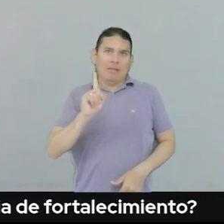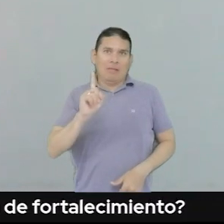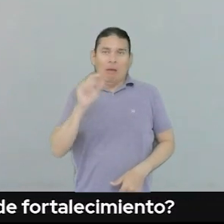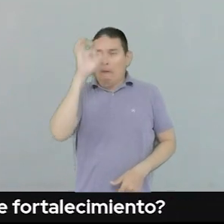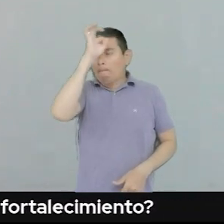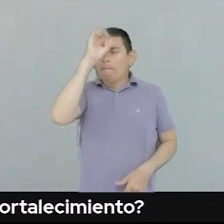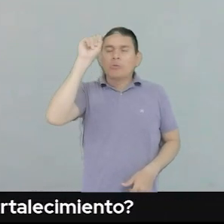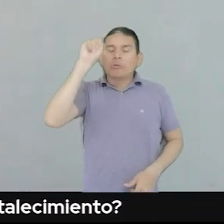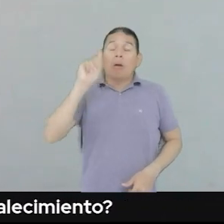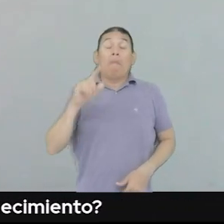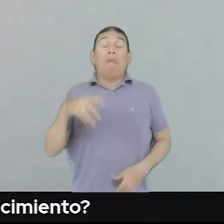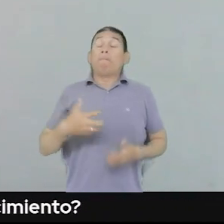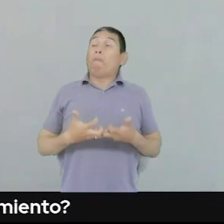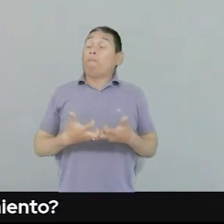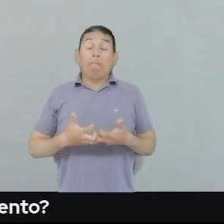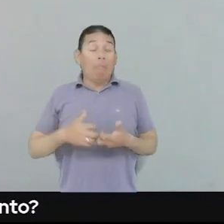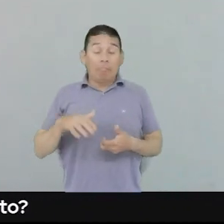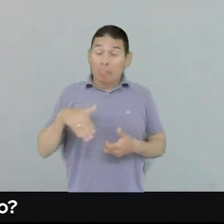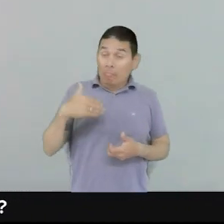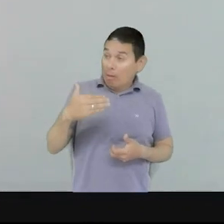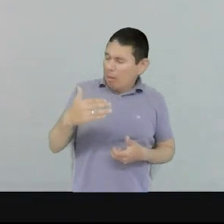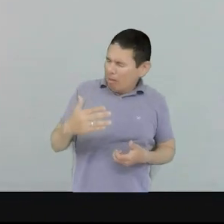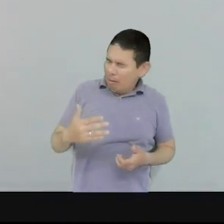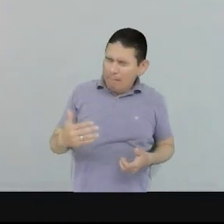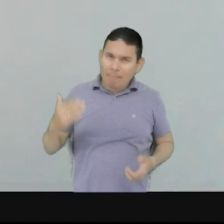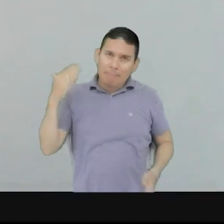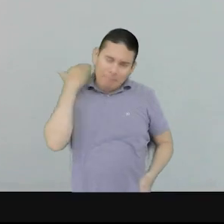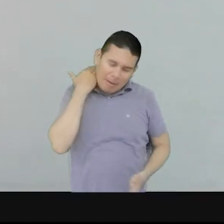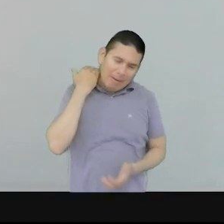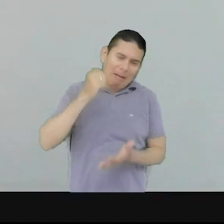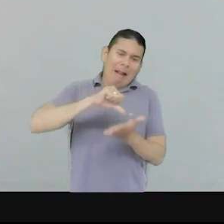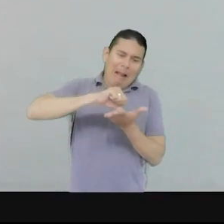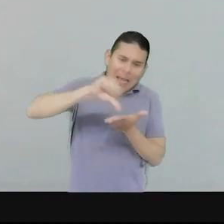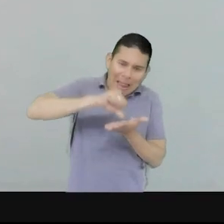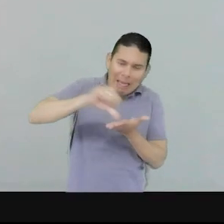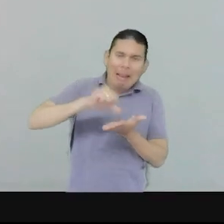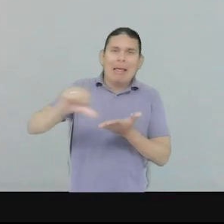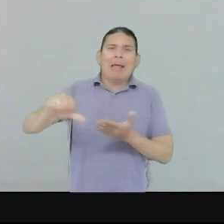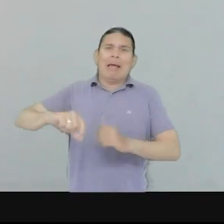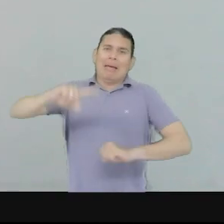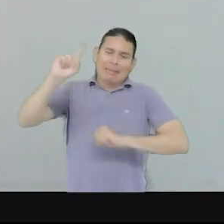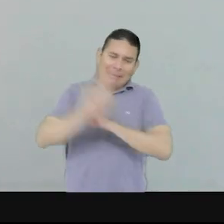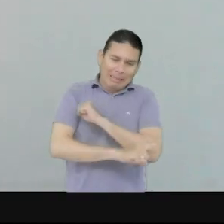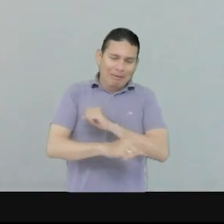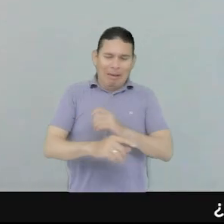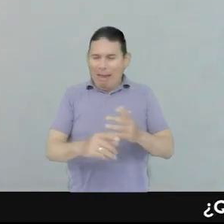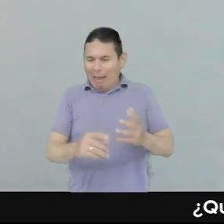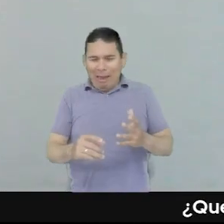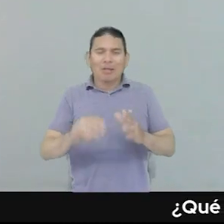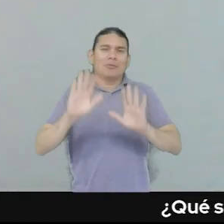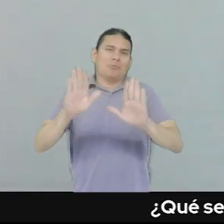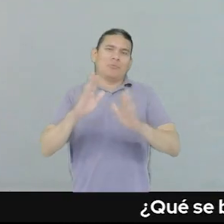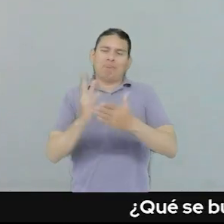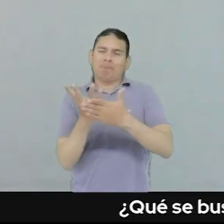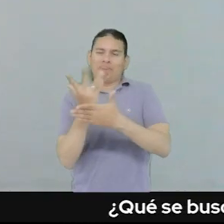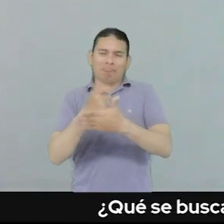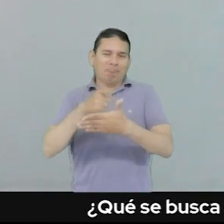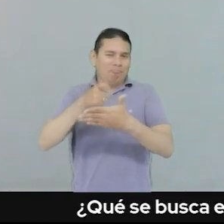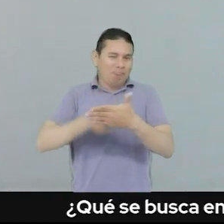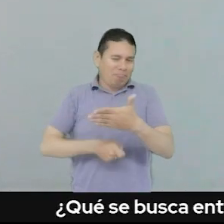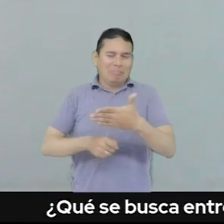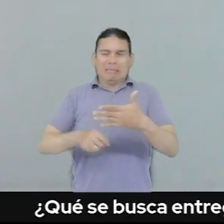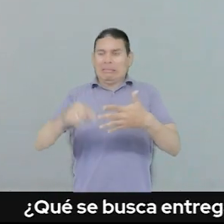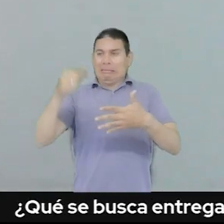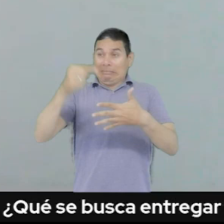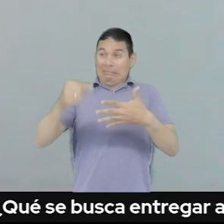desconoce y por ese desconocimiento, de manera posterior, incurren en gastos o en sanciones que imponen las